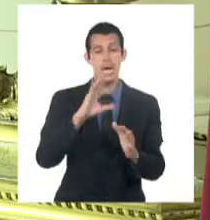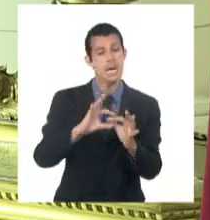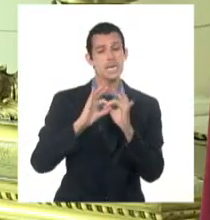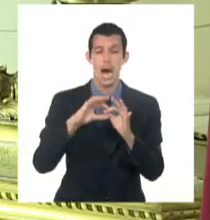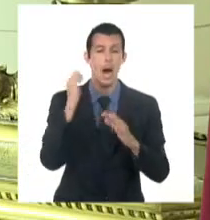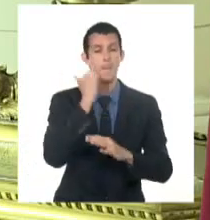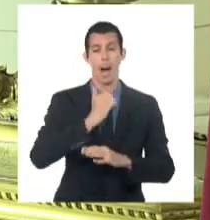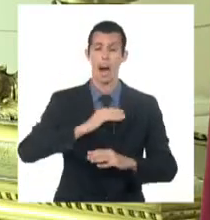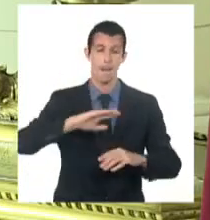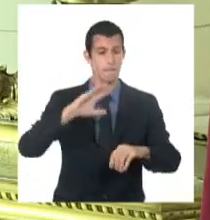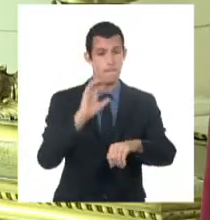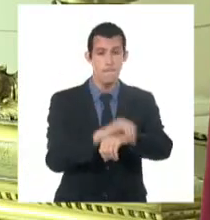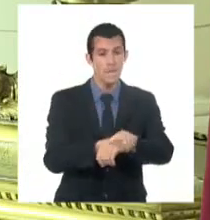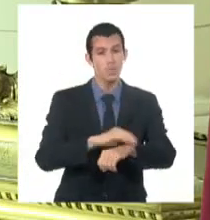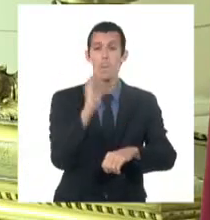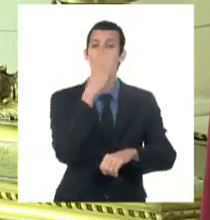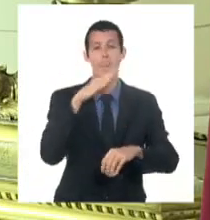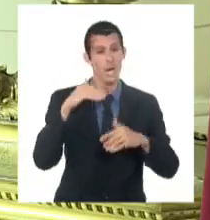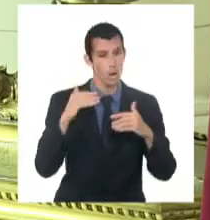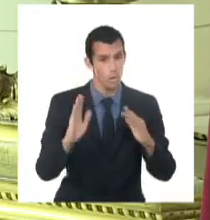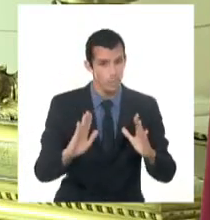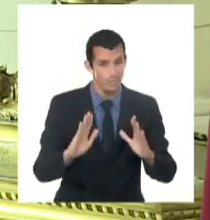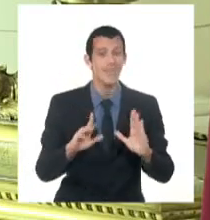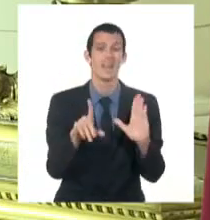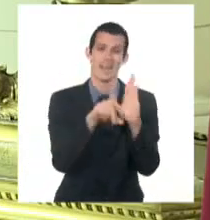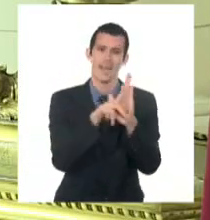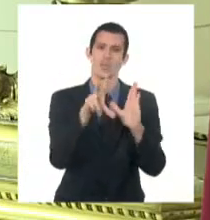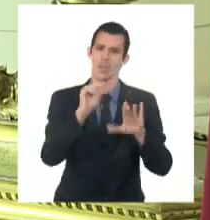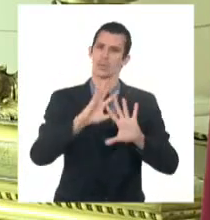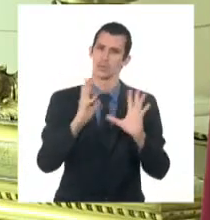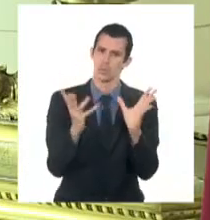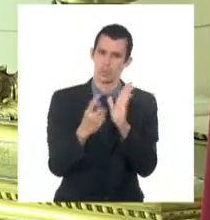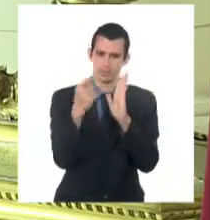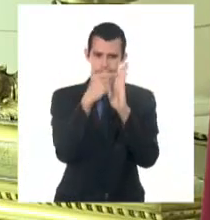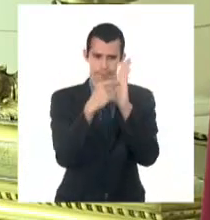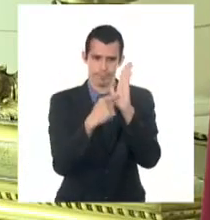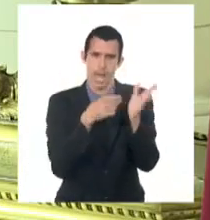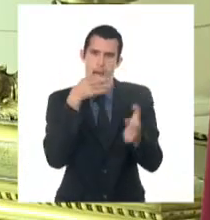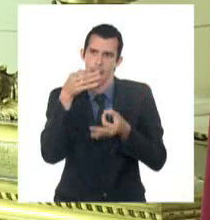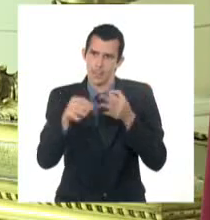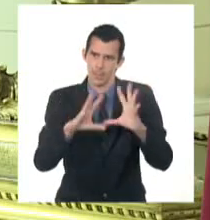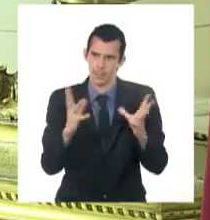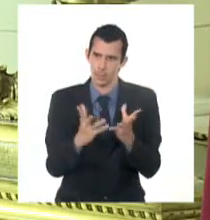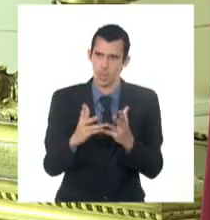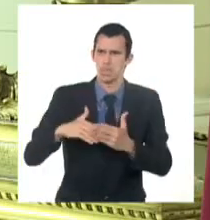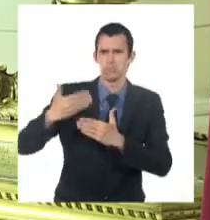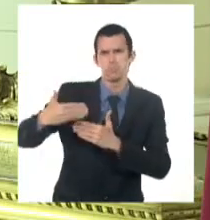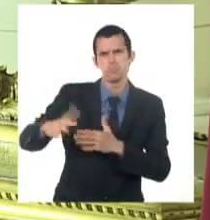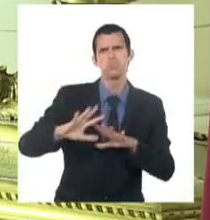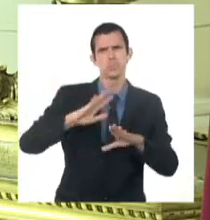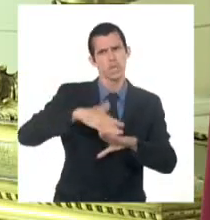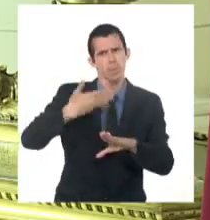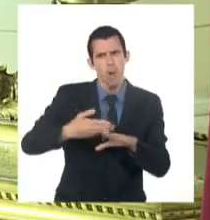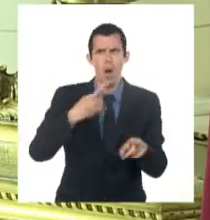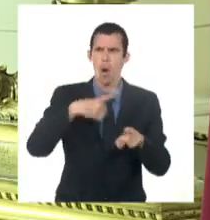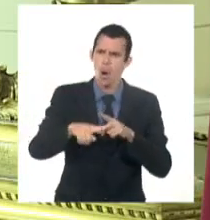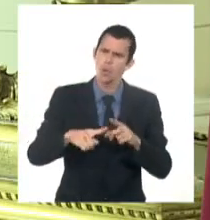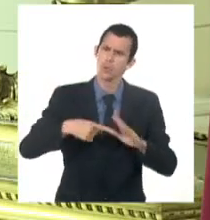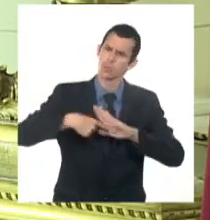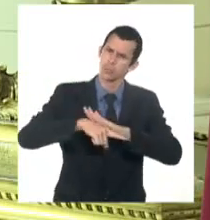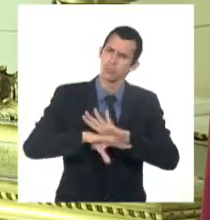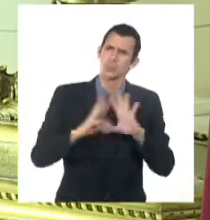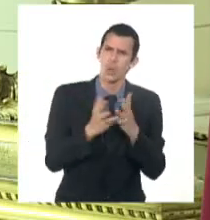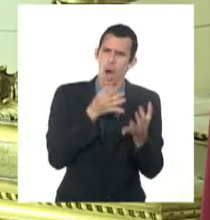parlamentarios durante la sesión plenaria de la décima legislatura en los próximos días. También como parte de la agenda